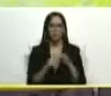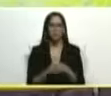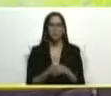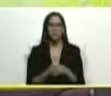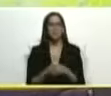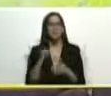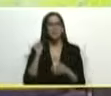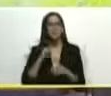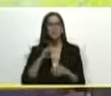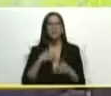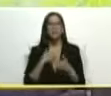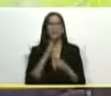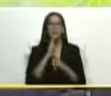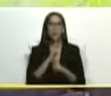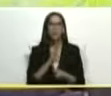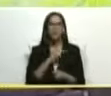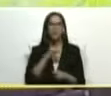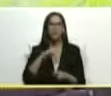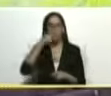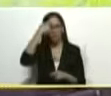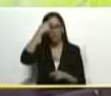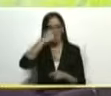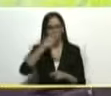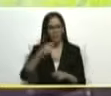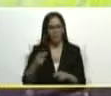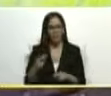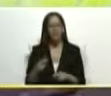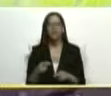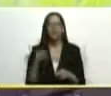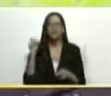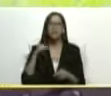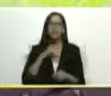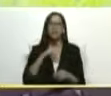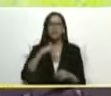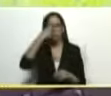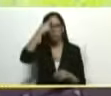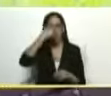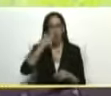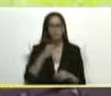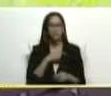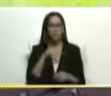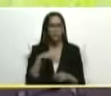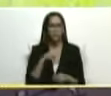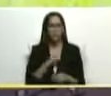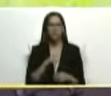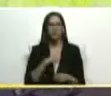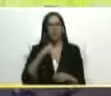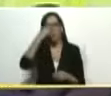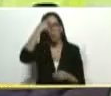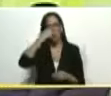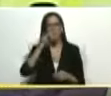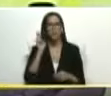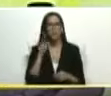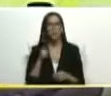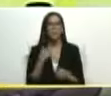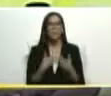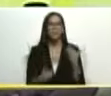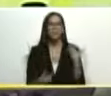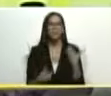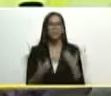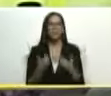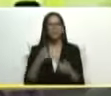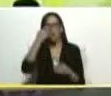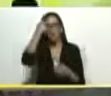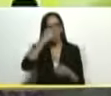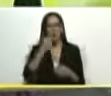estamos dando respuesta a nuestra gente a las necesidades de nuestro pueblo nosotros somos pueblo y usted presidente es el presidente